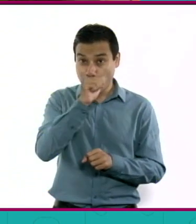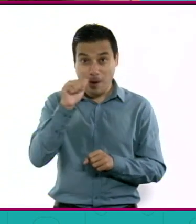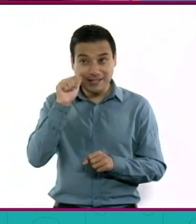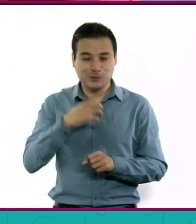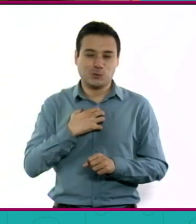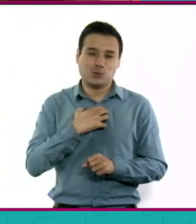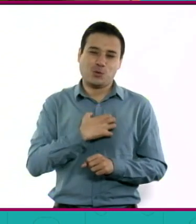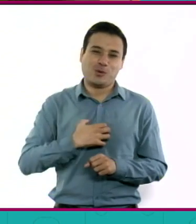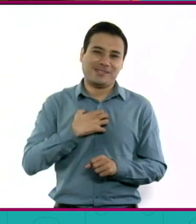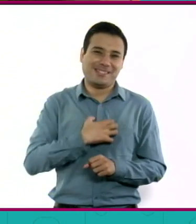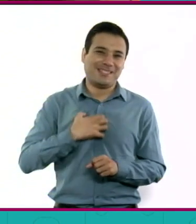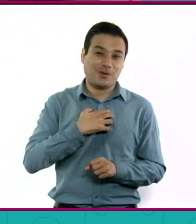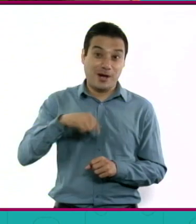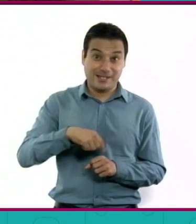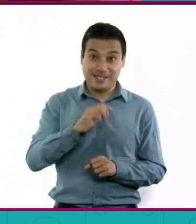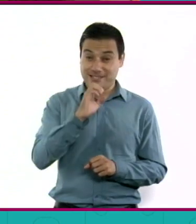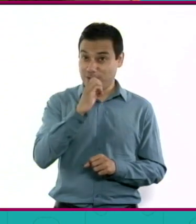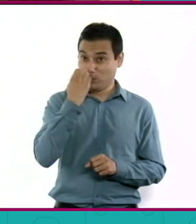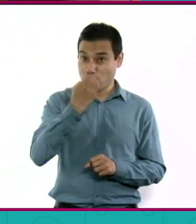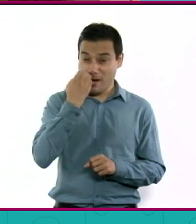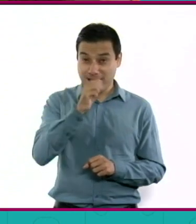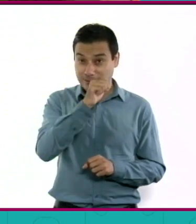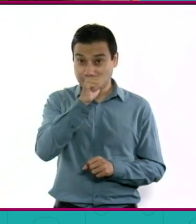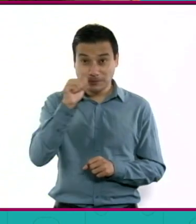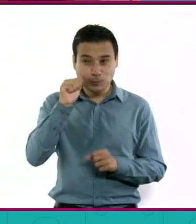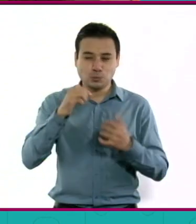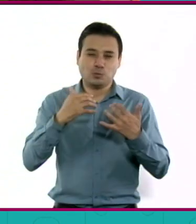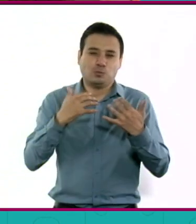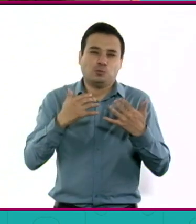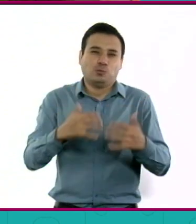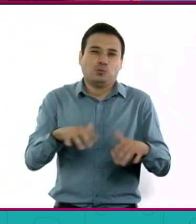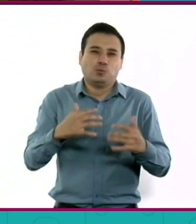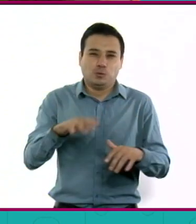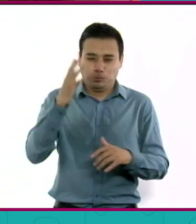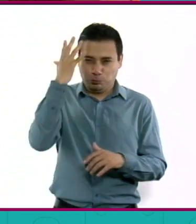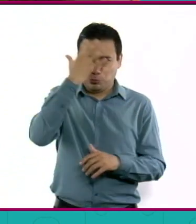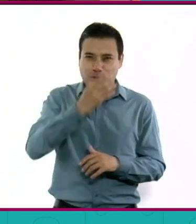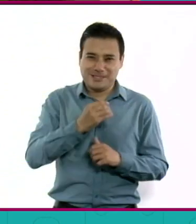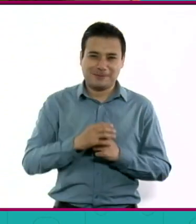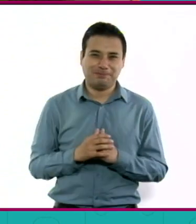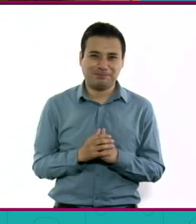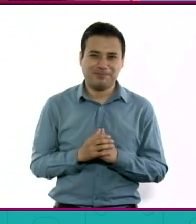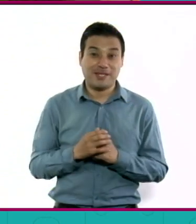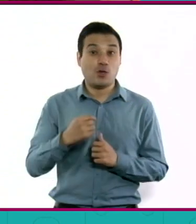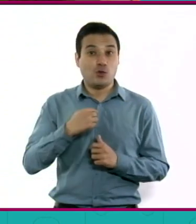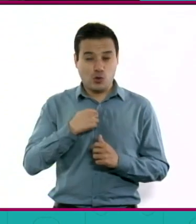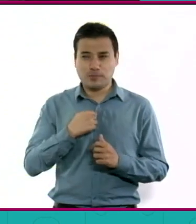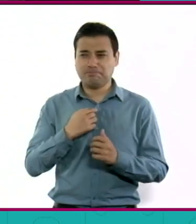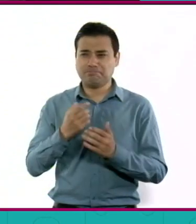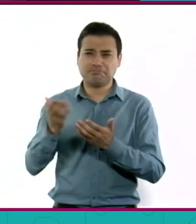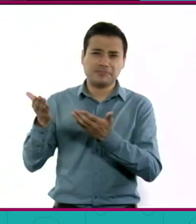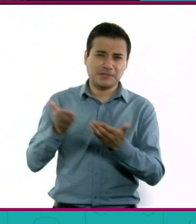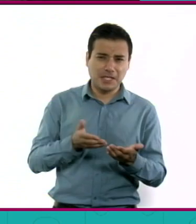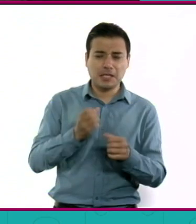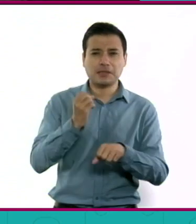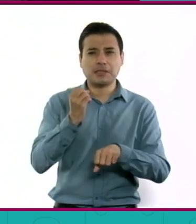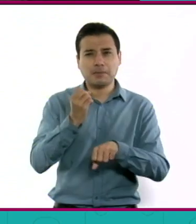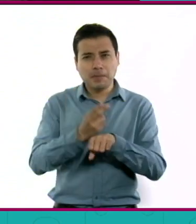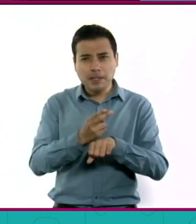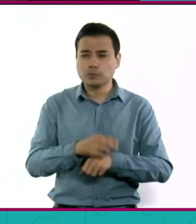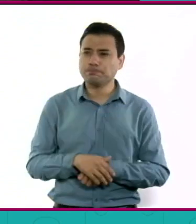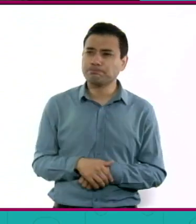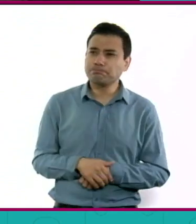emblemática como todas nuestras escuelas cuando fuimos chicos. y llegué temprano y vi entrar